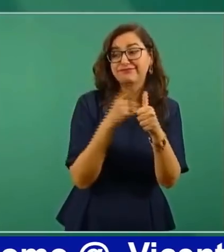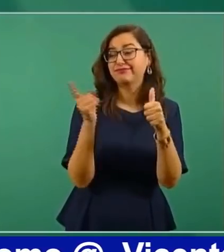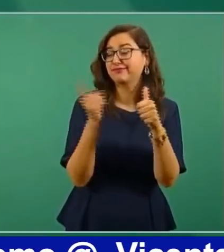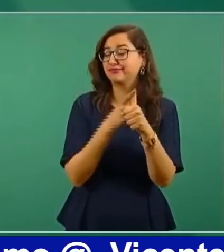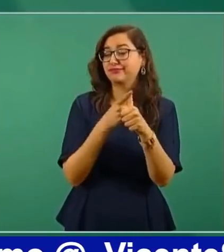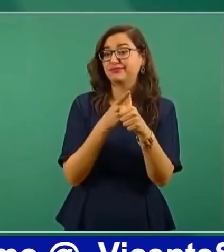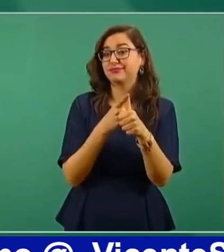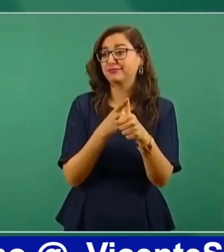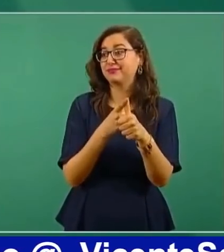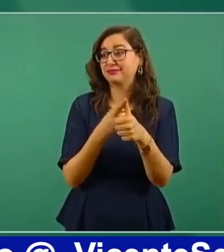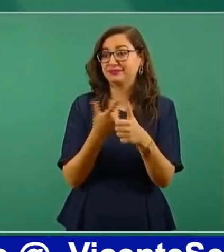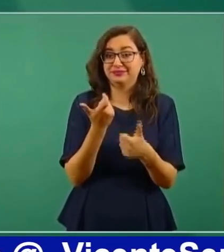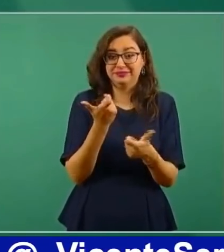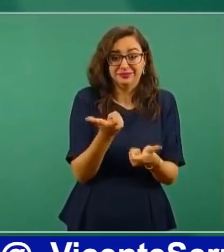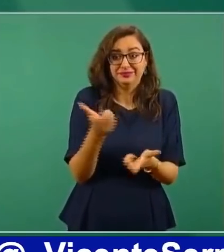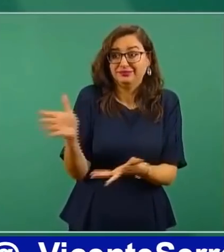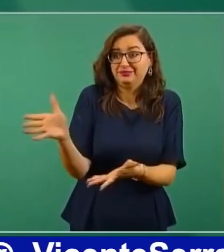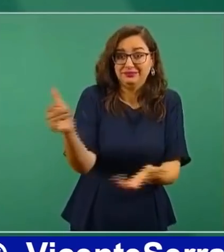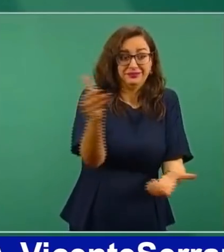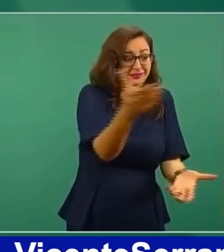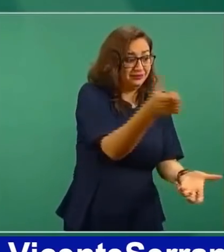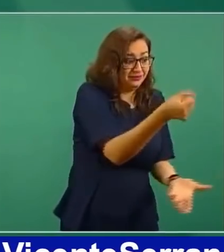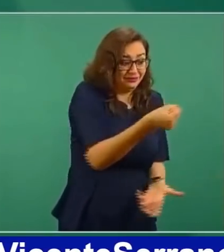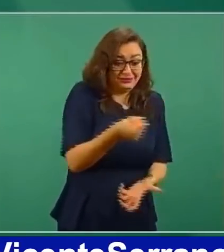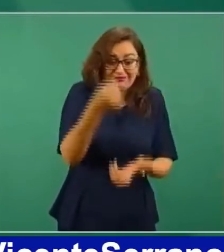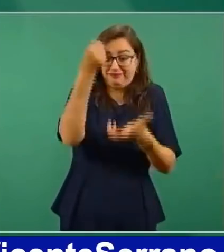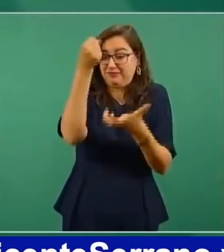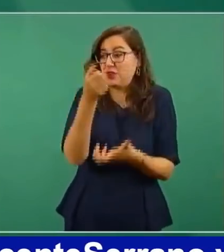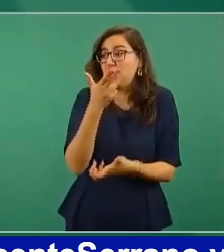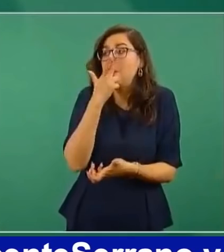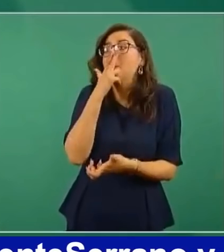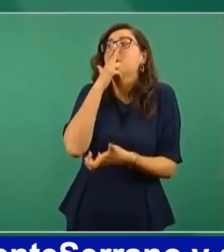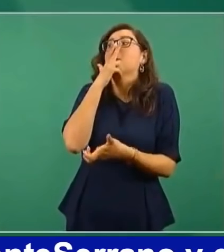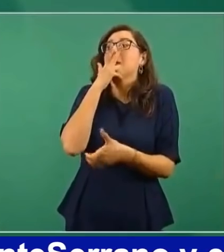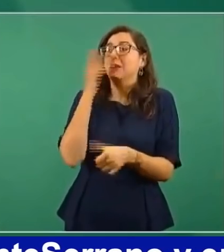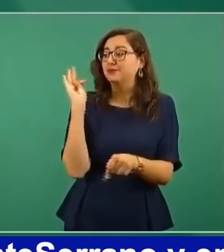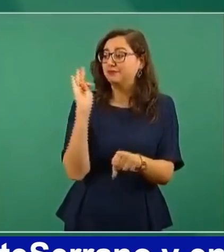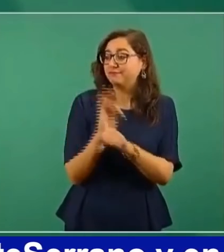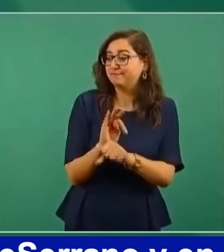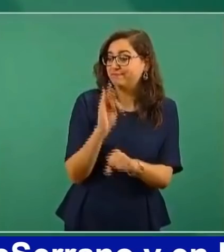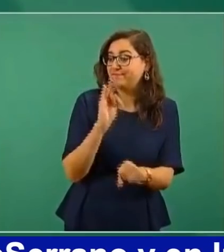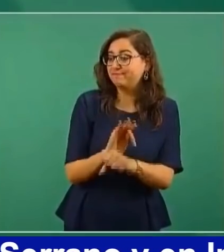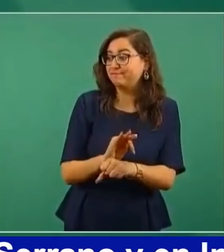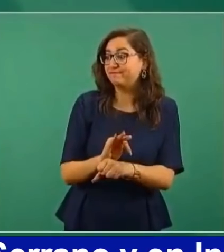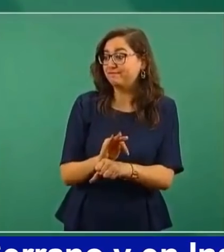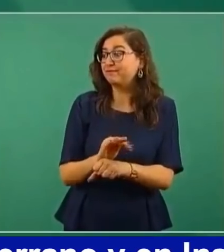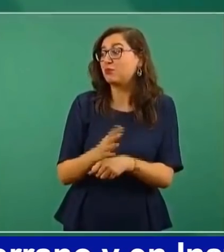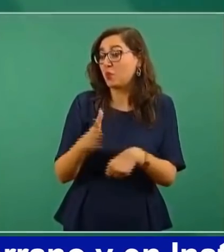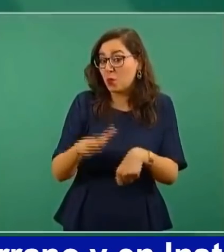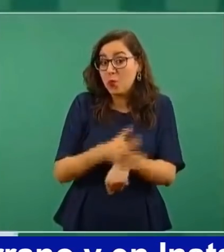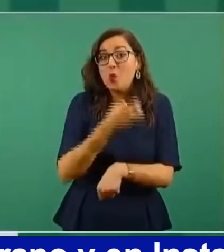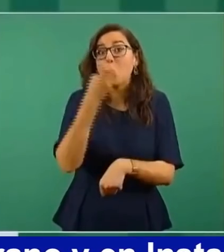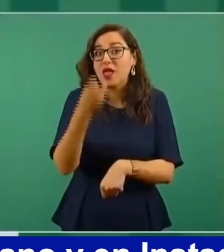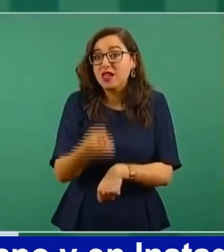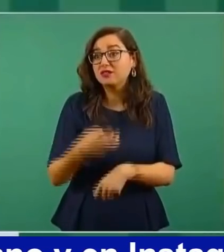la hacienda pública, el dinero del presupuesto, que es dinero de todos. Para eso nos eligieron,